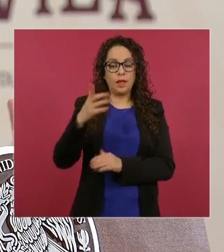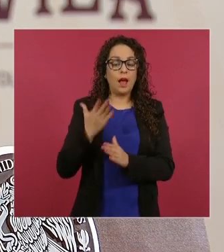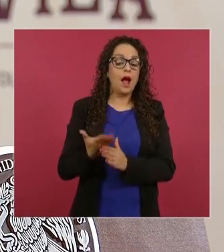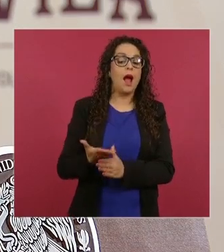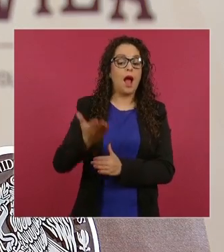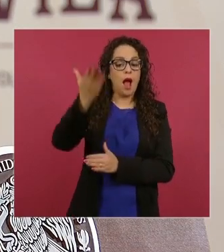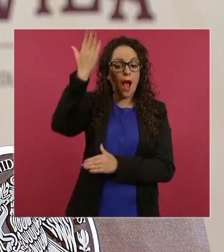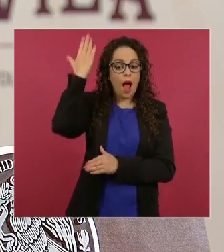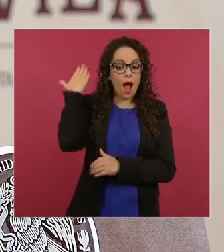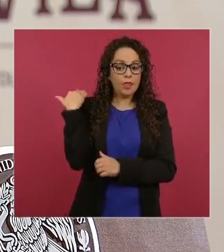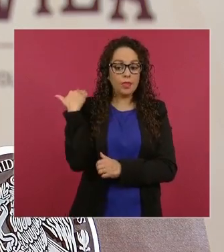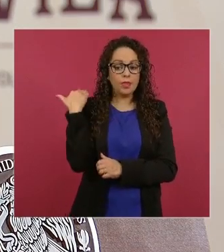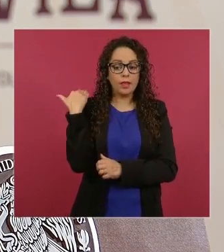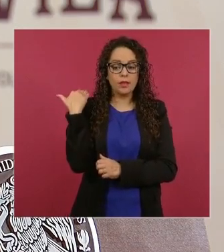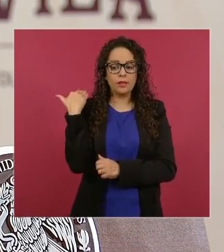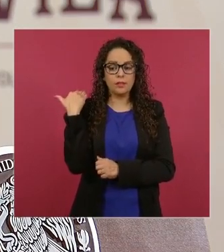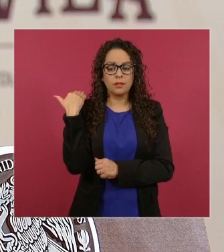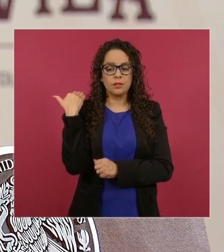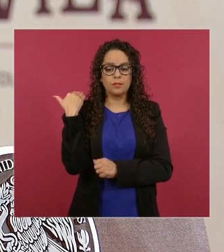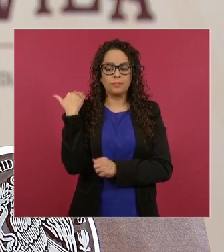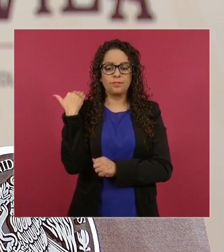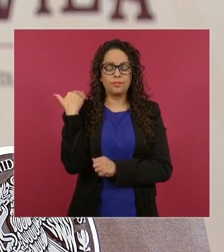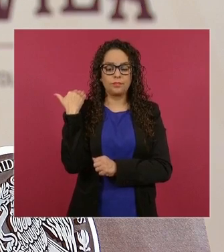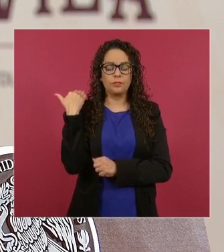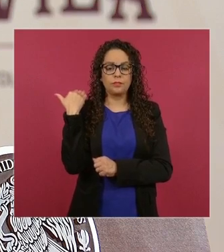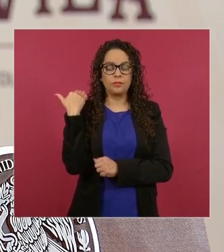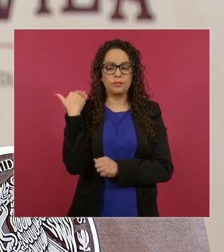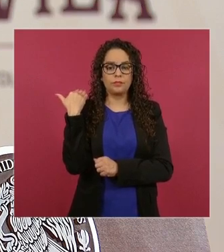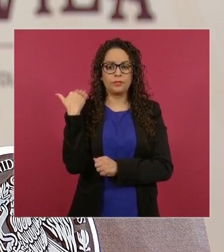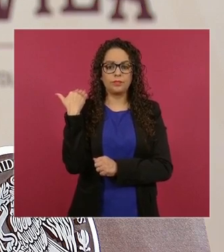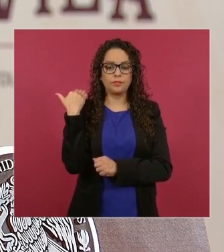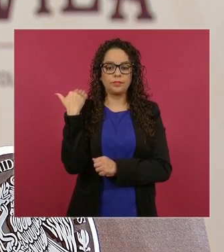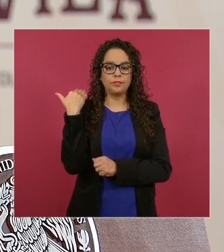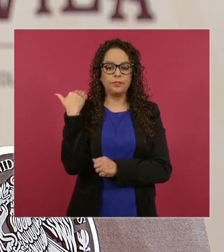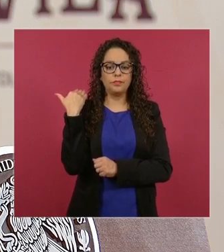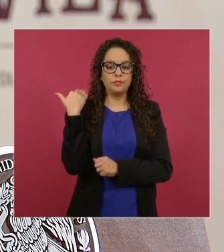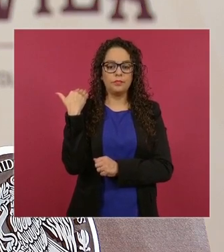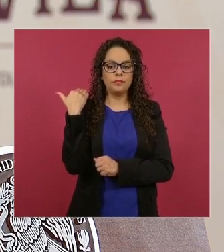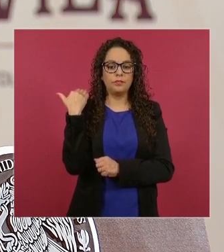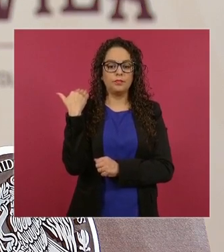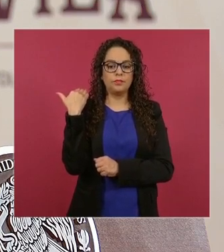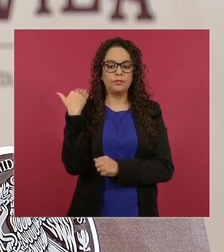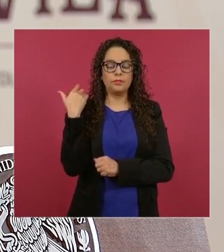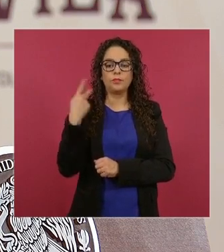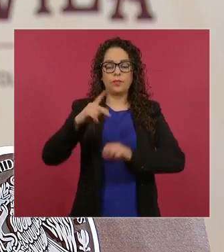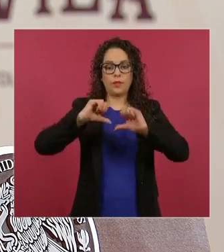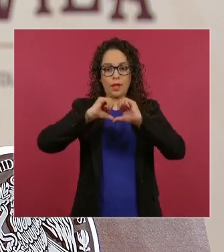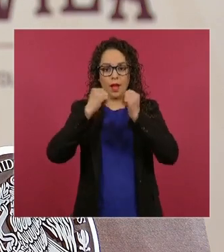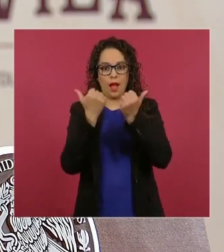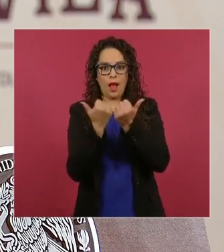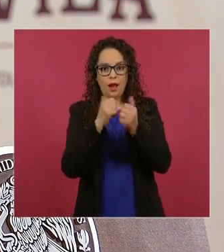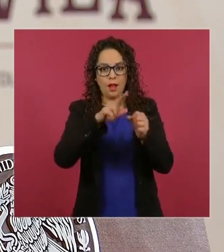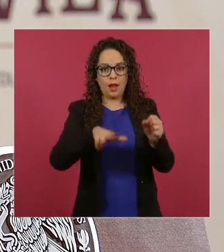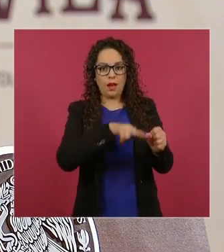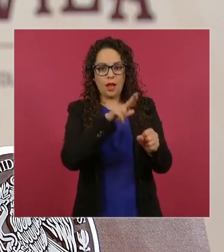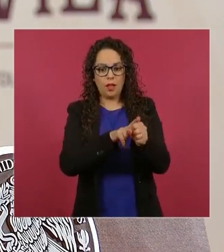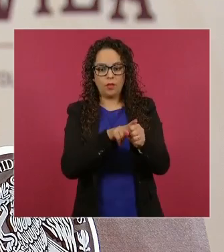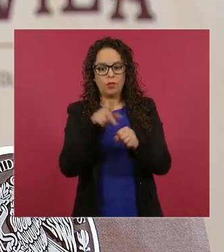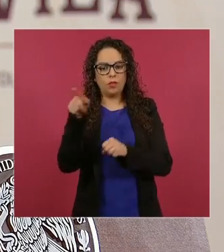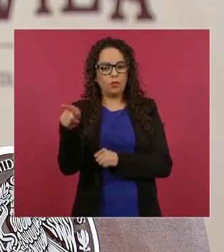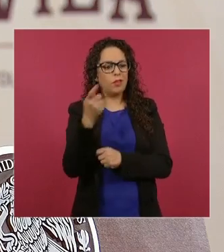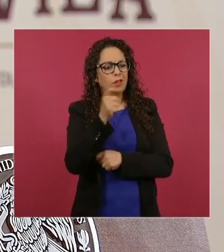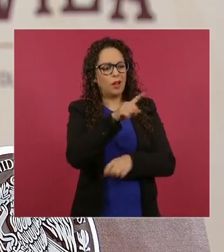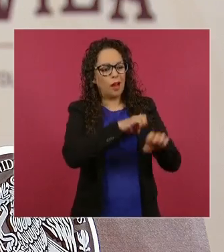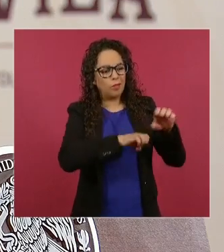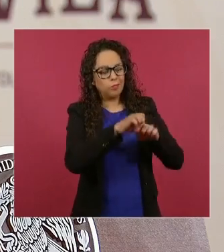teníamos un proceso de que hacían los documentos básicos para las áreas naturales con las consultorías. Eso no nos